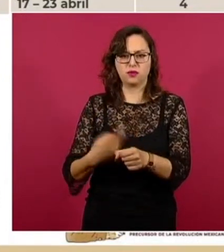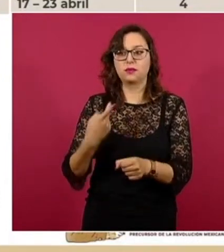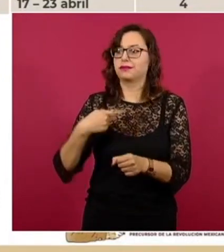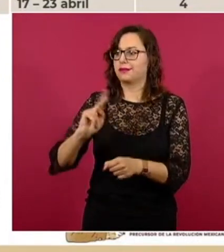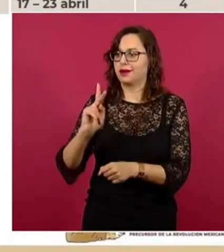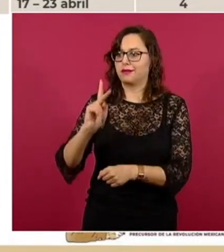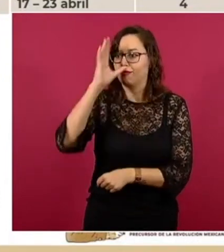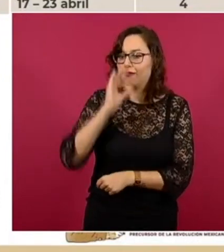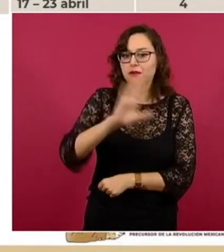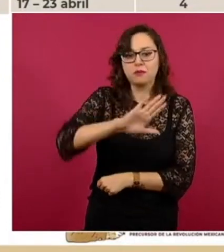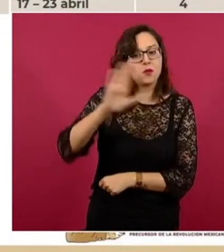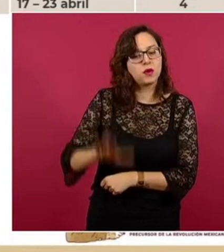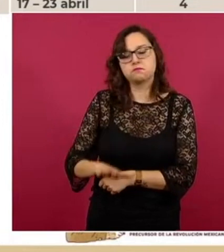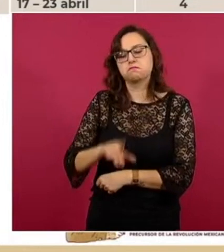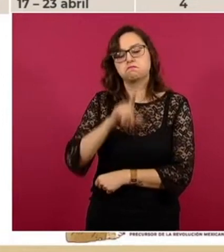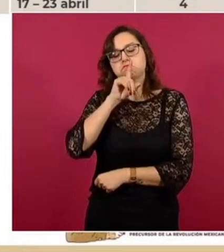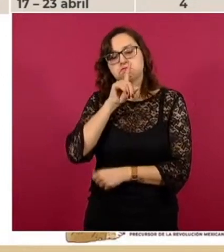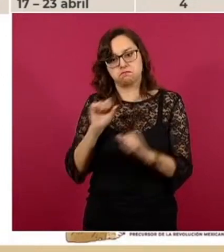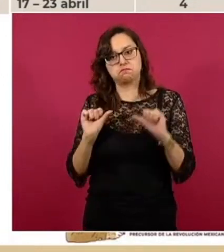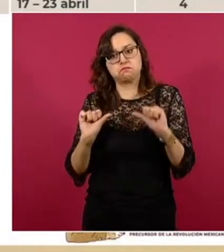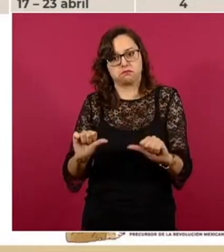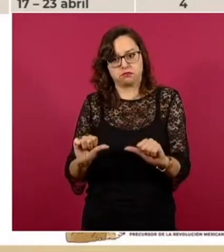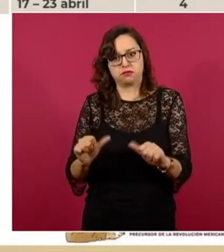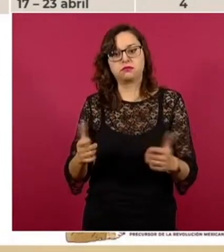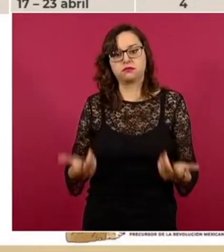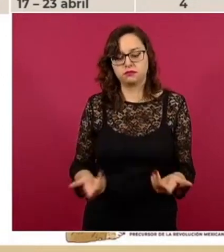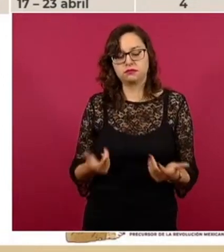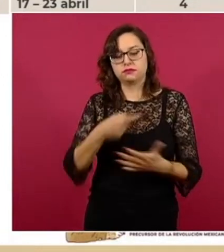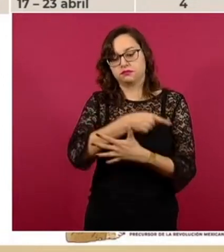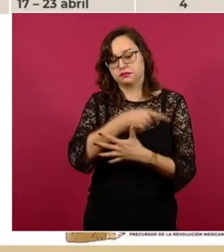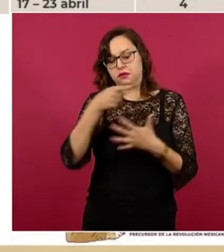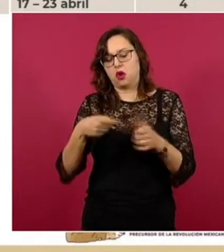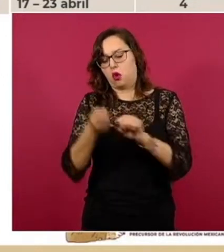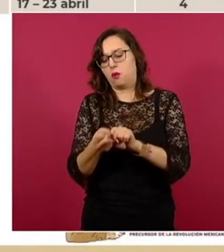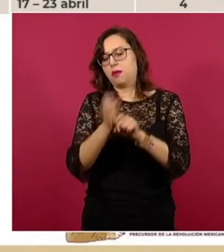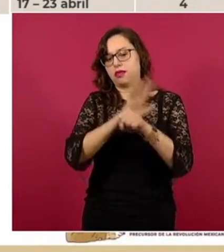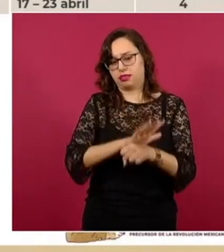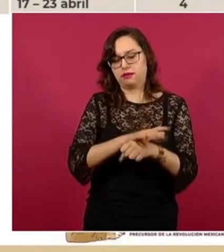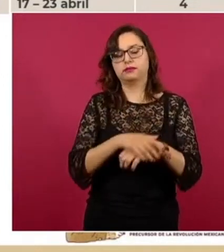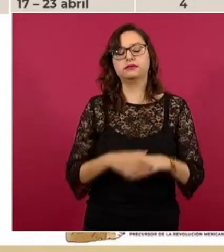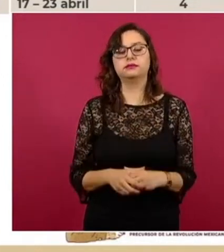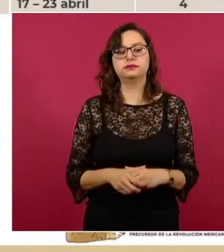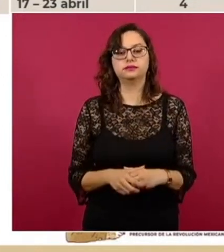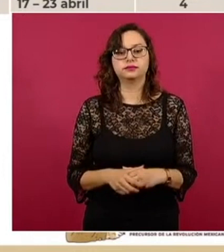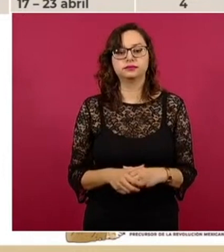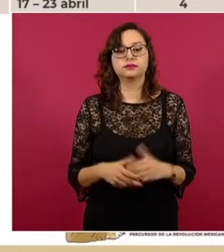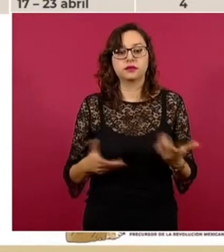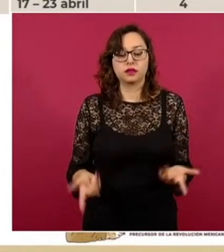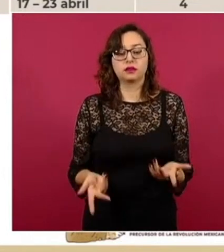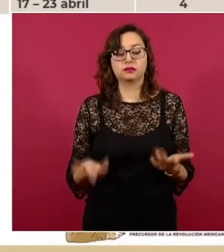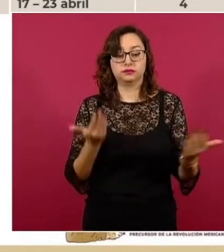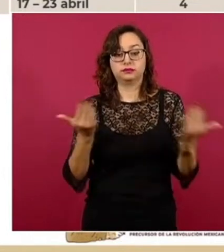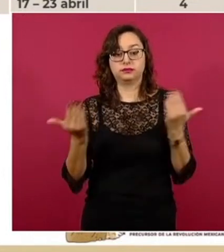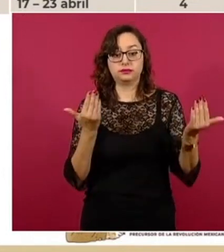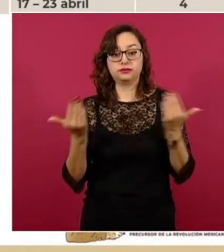la vacuna contra COVID en cualquiera de sus variantes o marcas. Y lo que vemos es que tuvimos una reducción